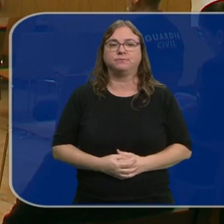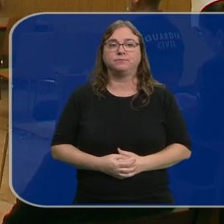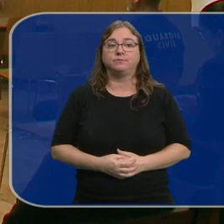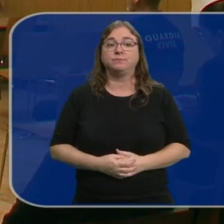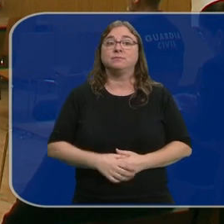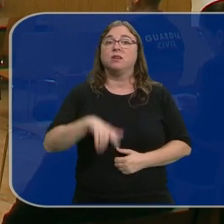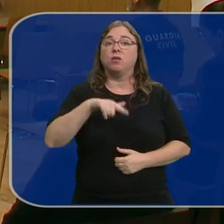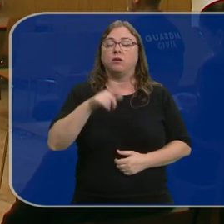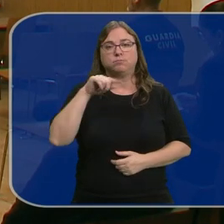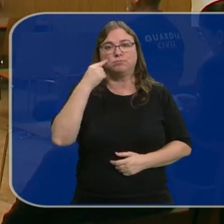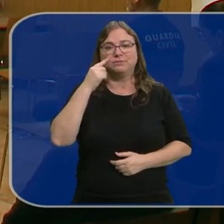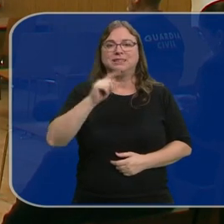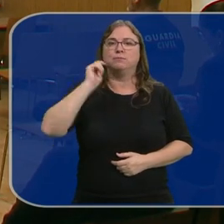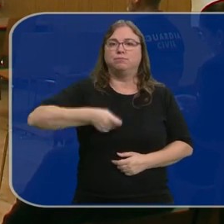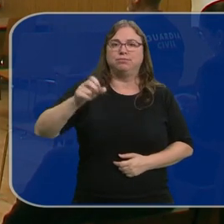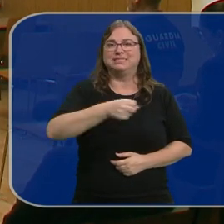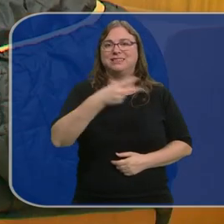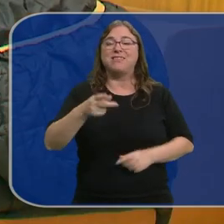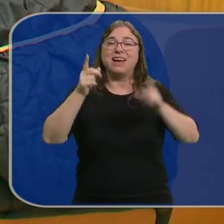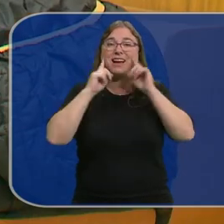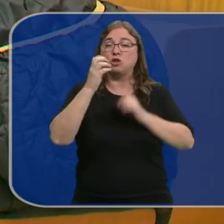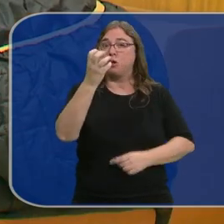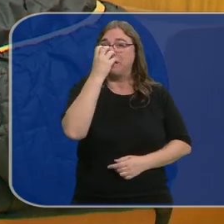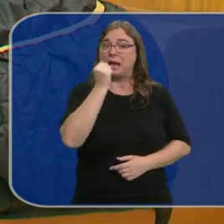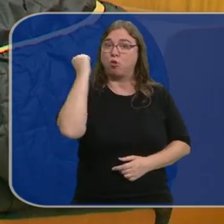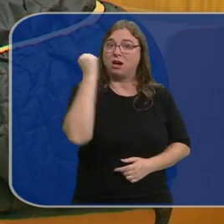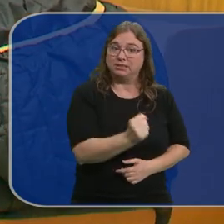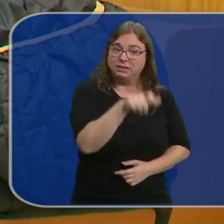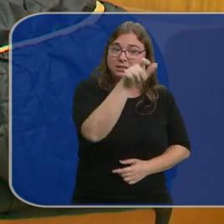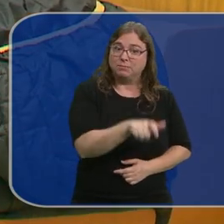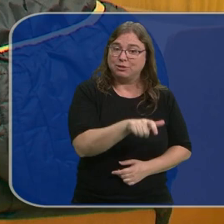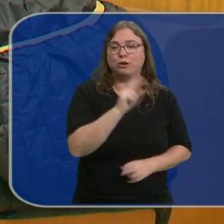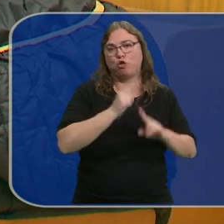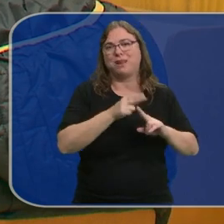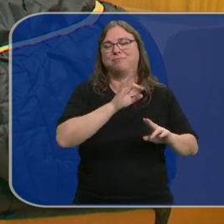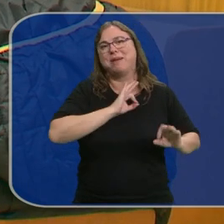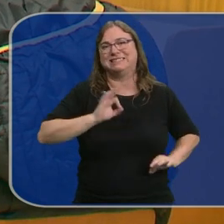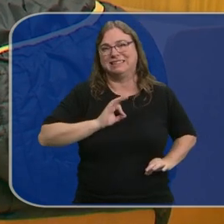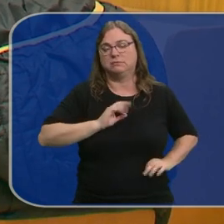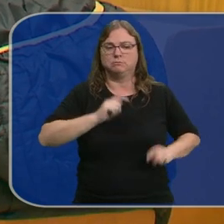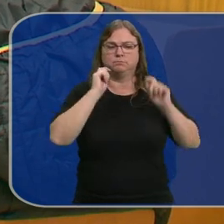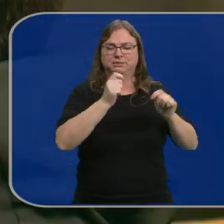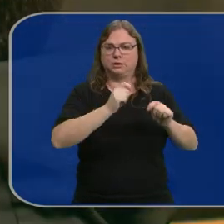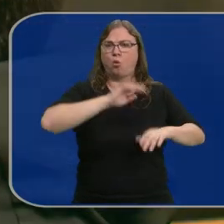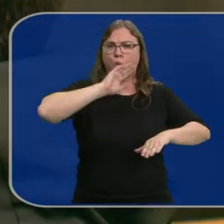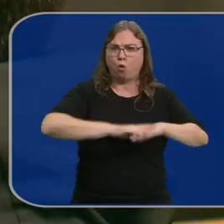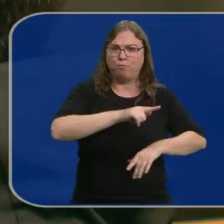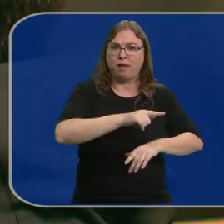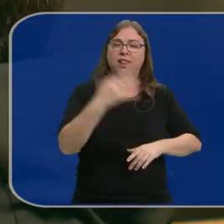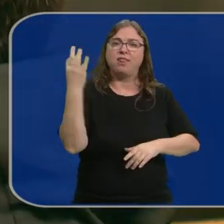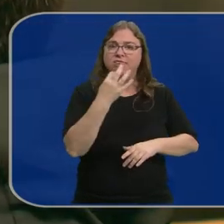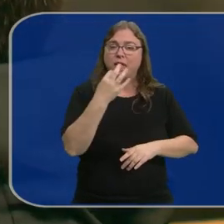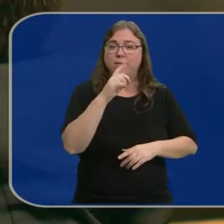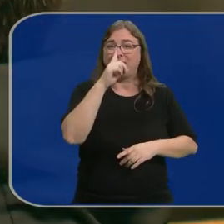Hoy hemos conocido la sentencia del caso de asesinato de Medina del Campo. El principal acusado en Manchas ha sido declarado culpable y tendrá que estar